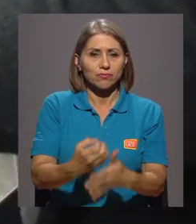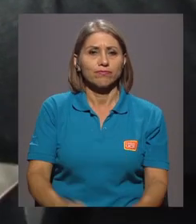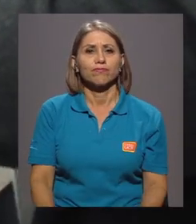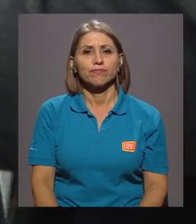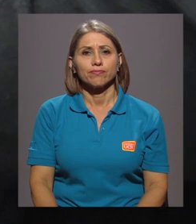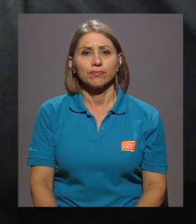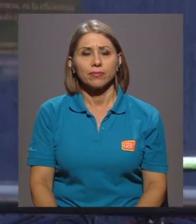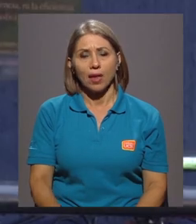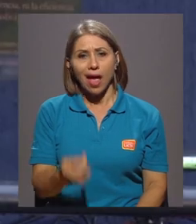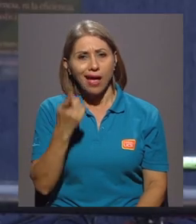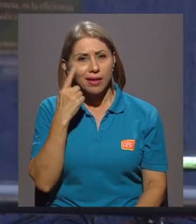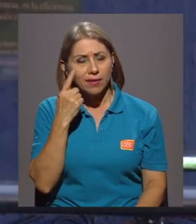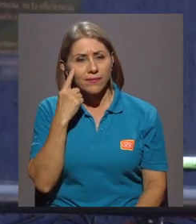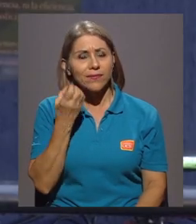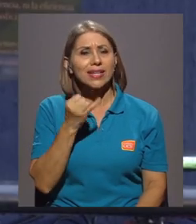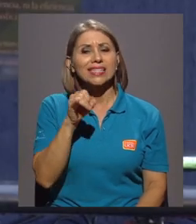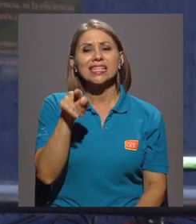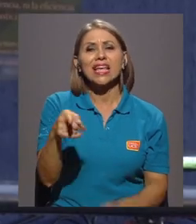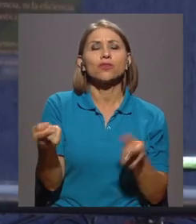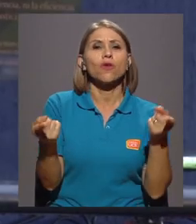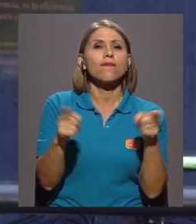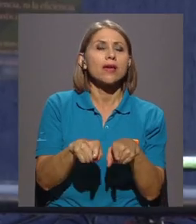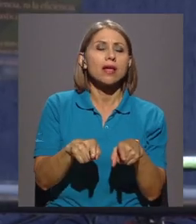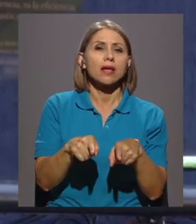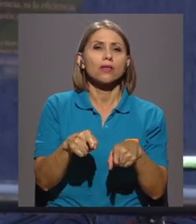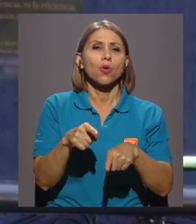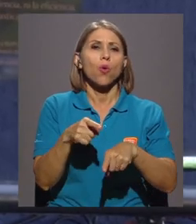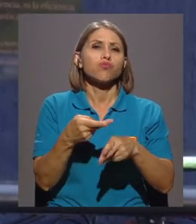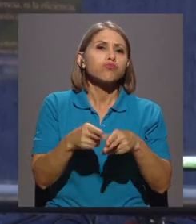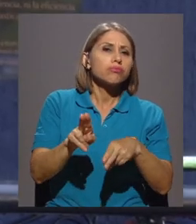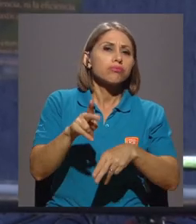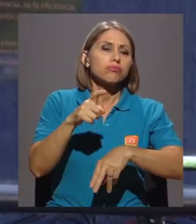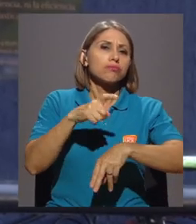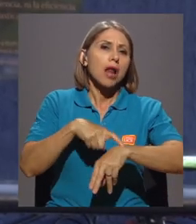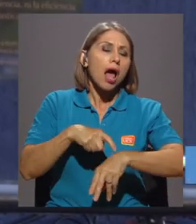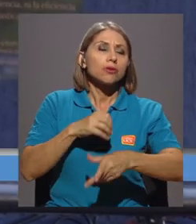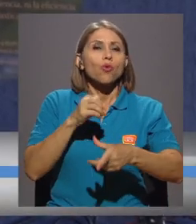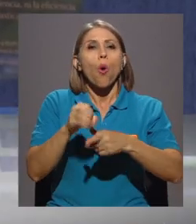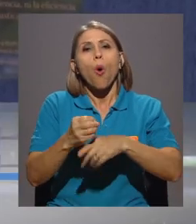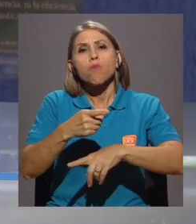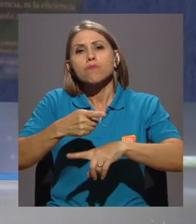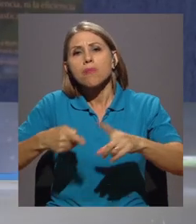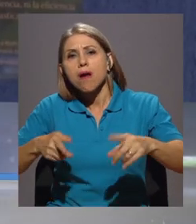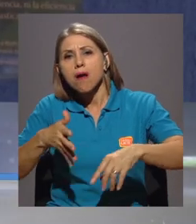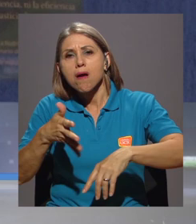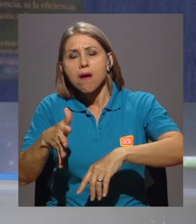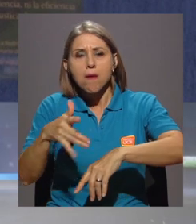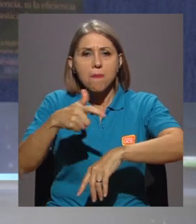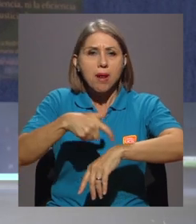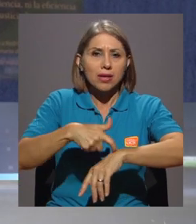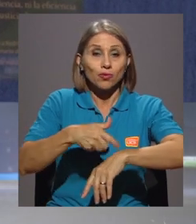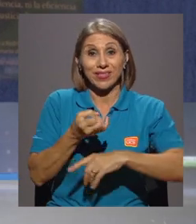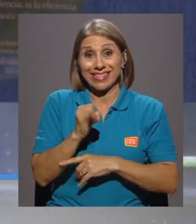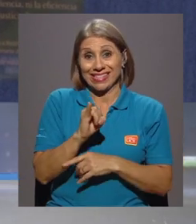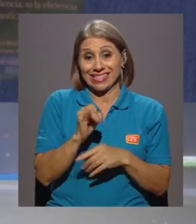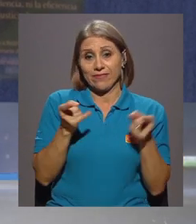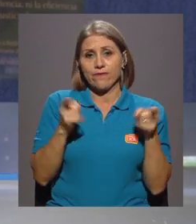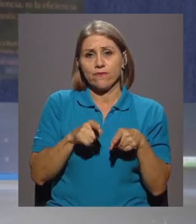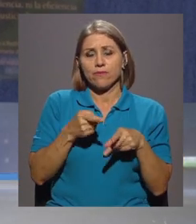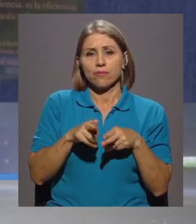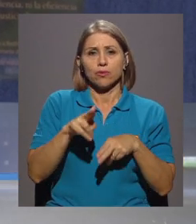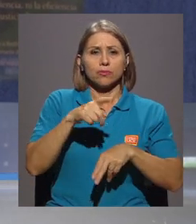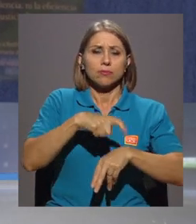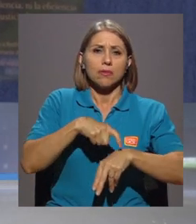Hay que ver si esto es un efecto de corto plazo o más de mediano plazo, ¿verdad? Si fuera de corto plazo,